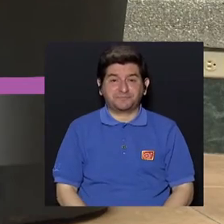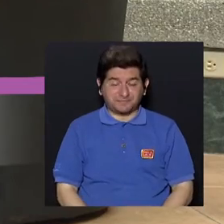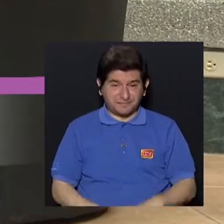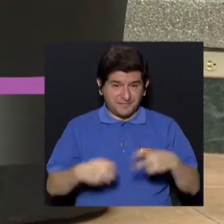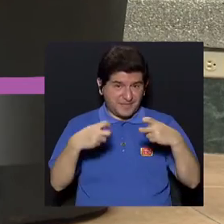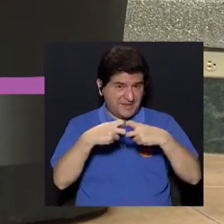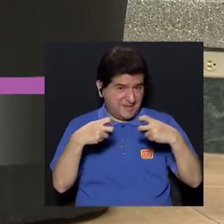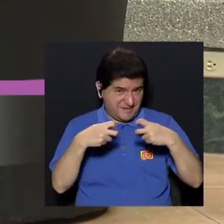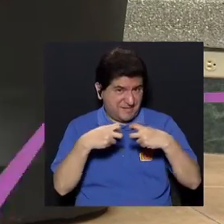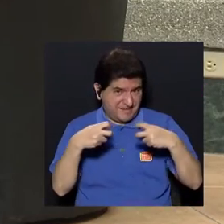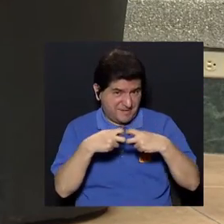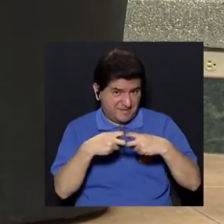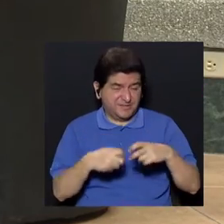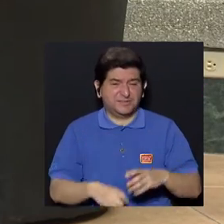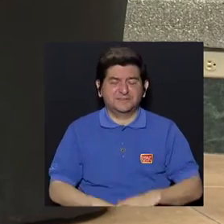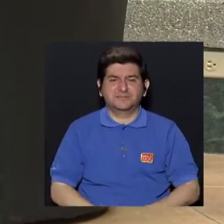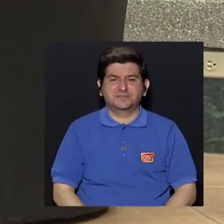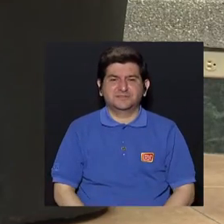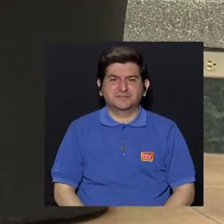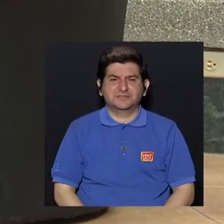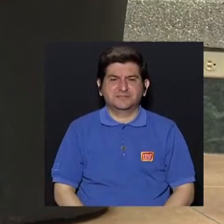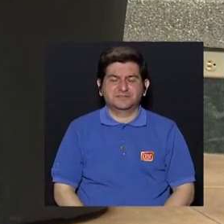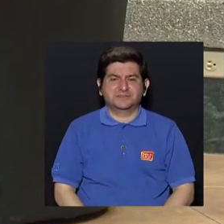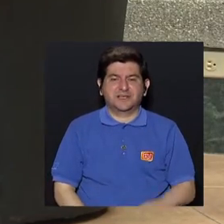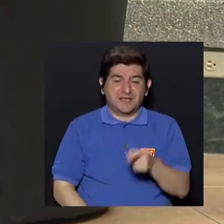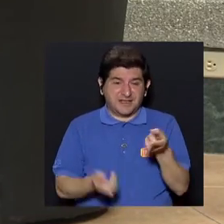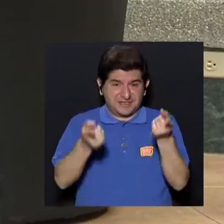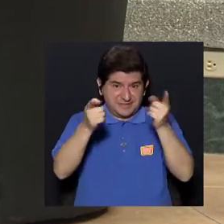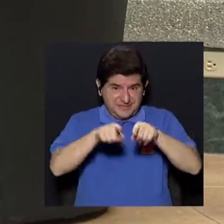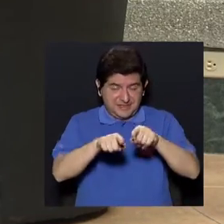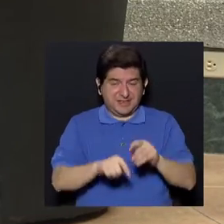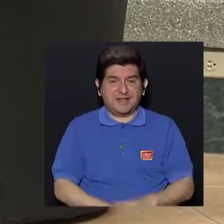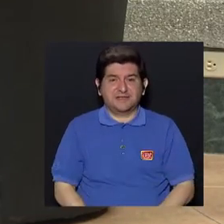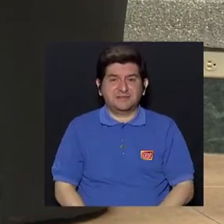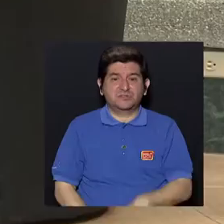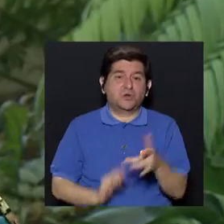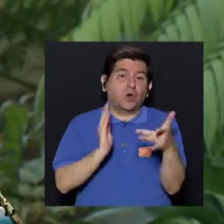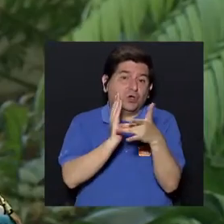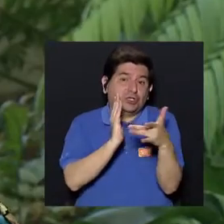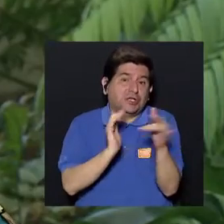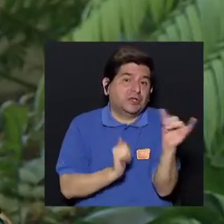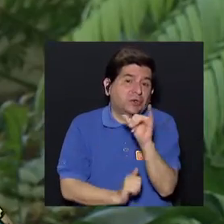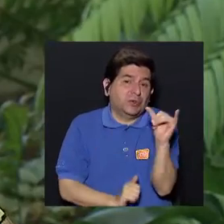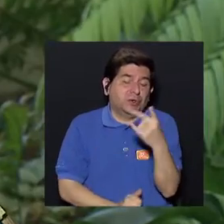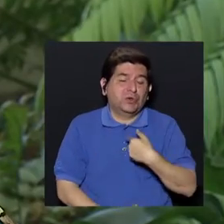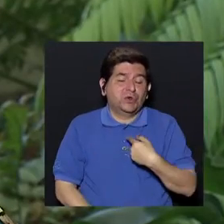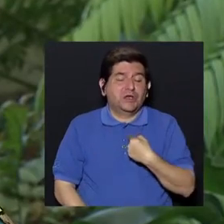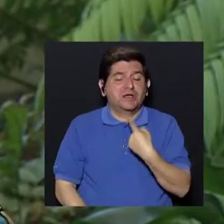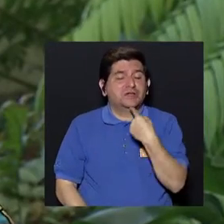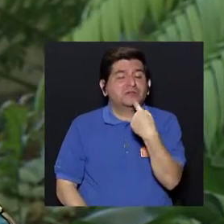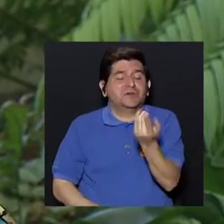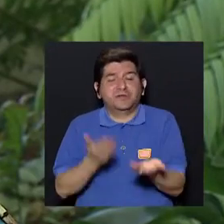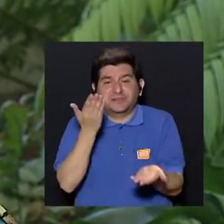de electrónicos, sí. O eléctricos, ¿verdad? Entonces ahí, digamos, quería hacer tal vez la